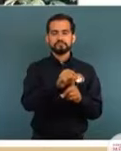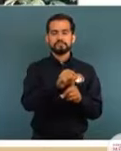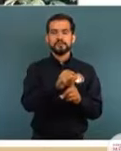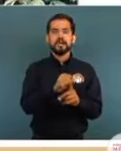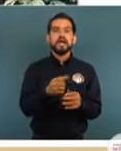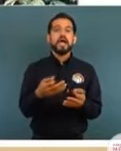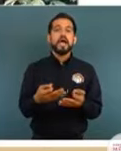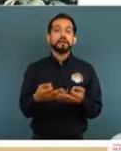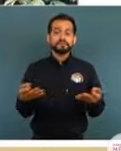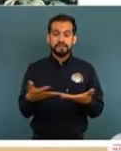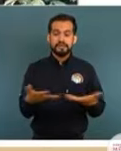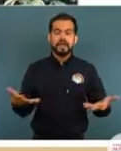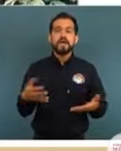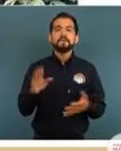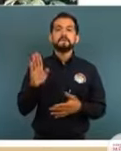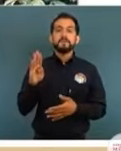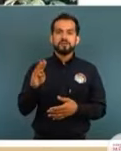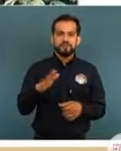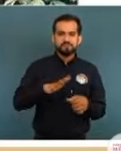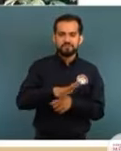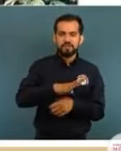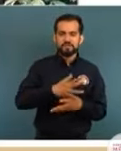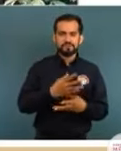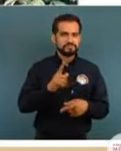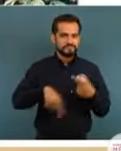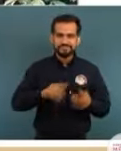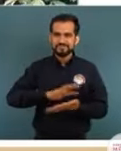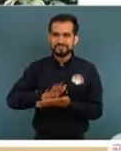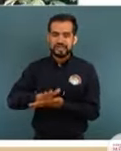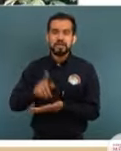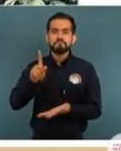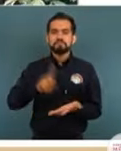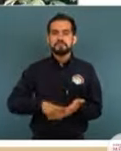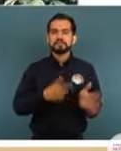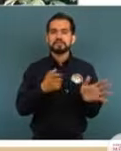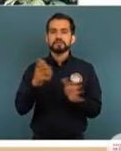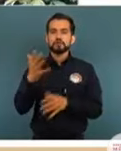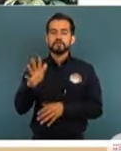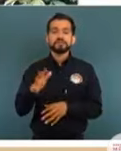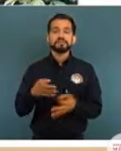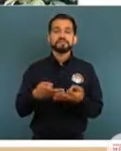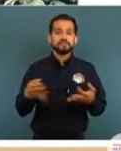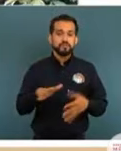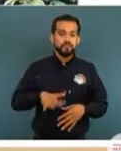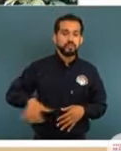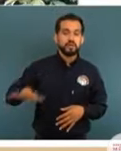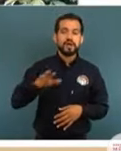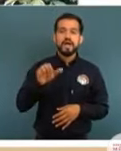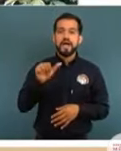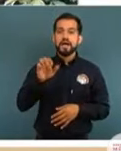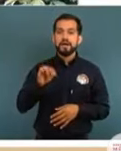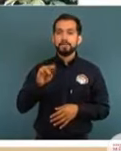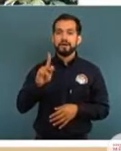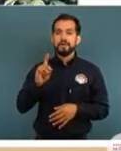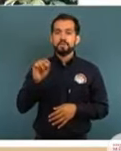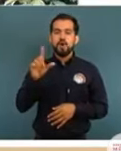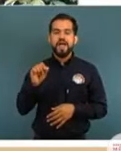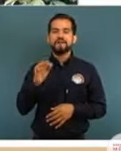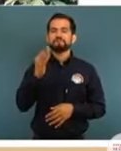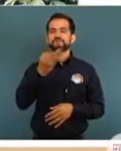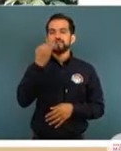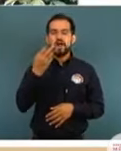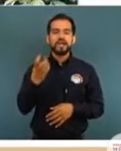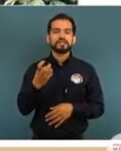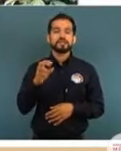hectáreas de marihuana destruidas, 1.710, hectáreas de amapola destruidas,